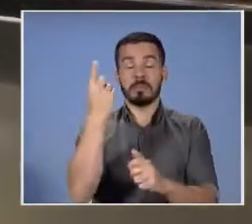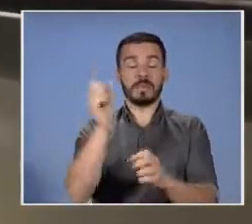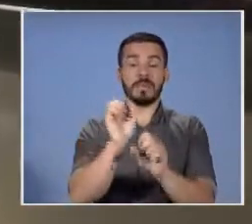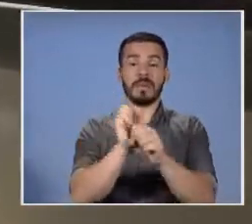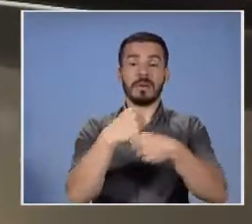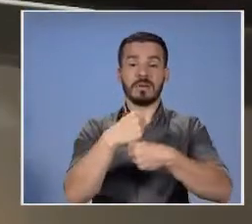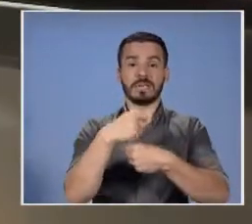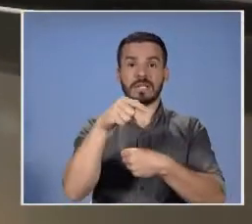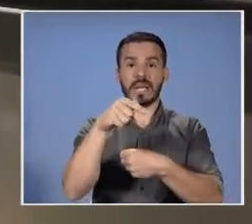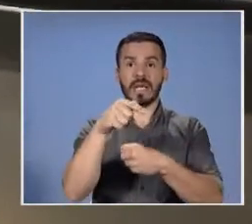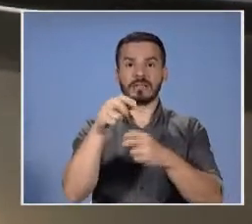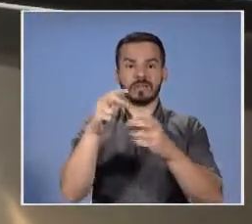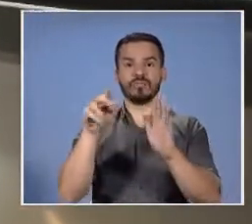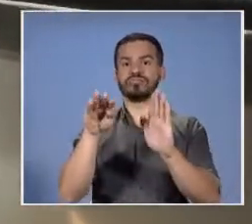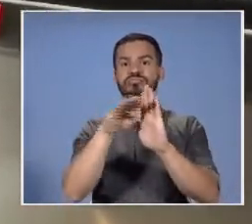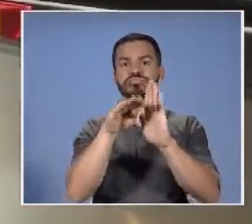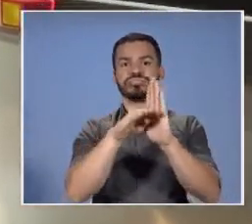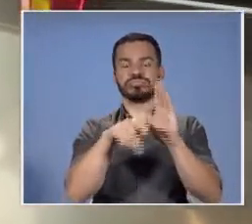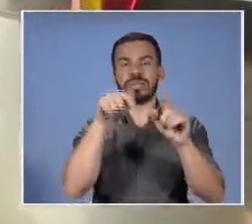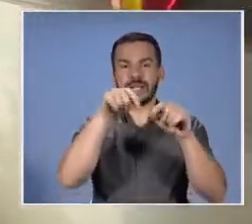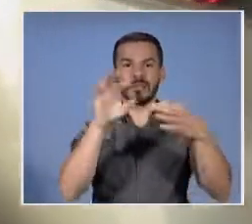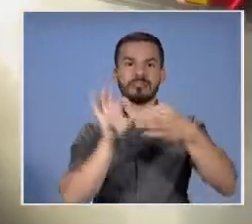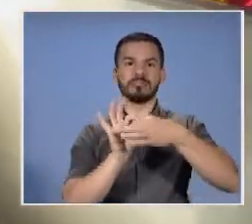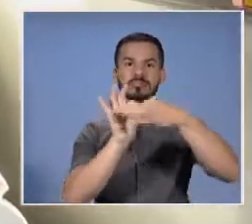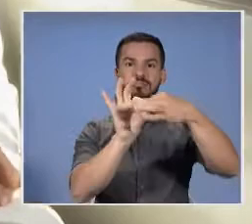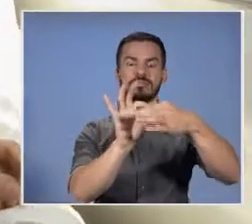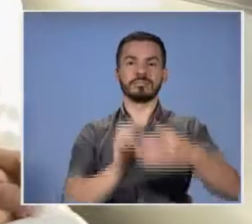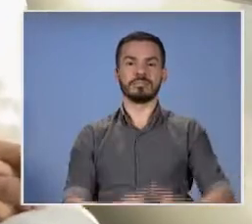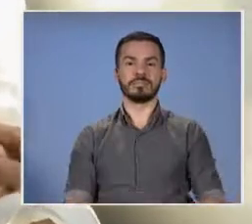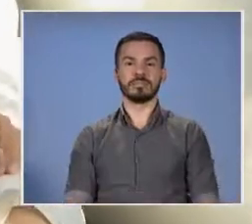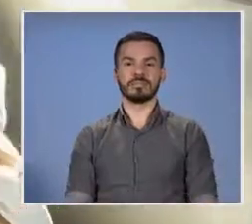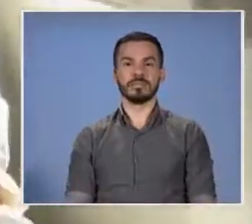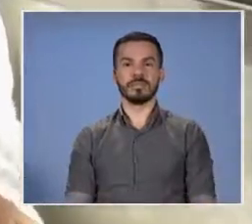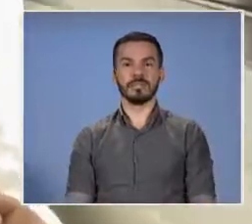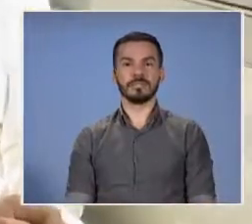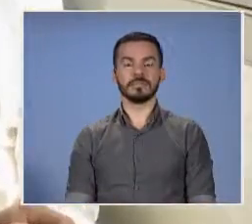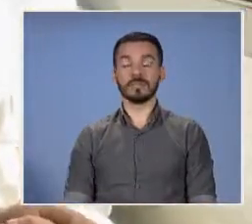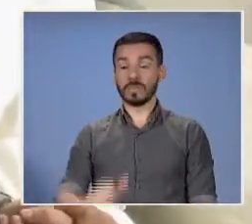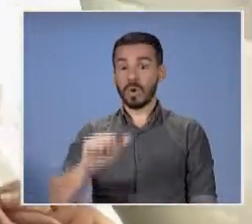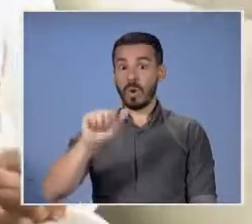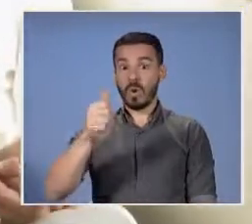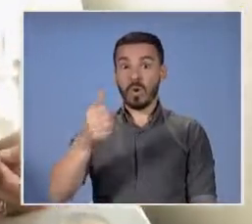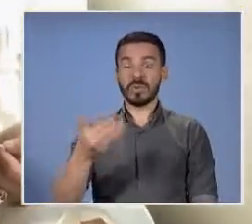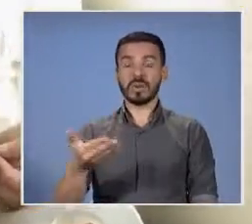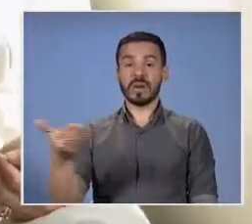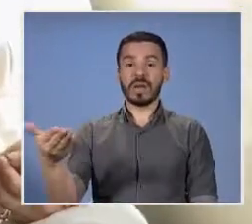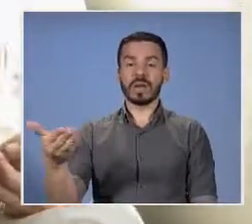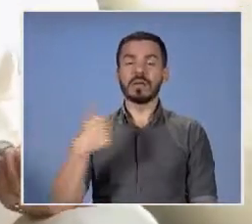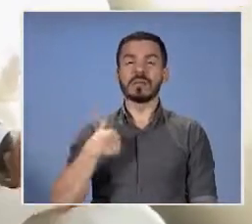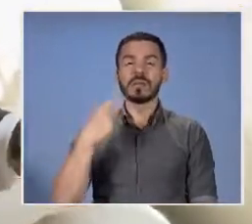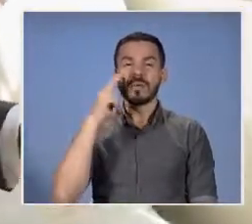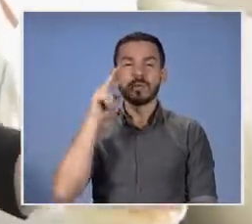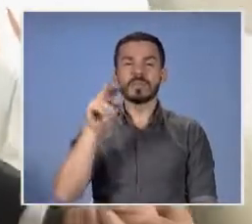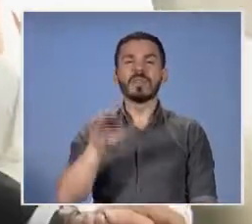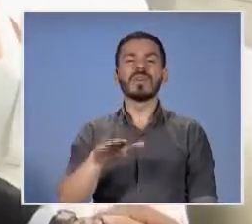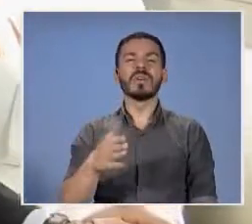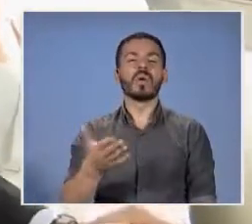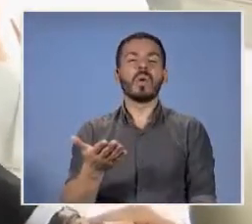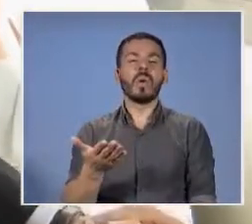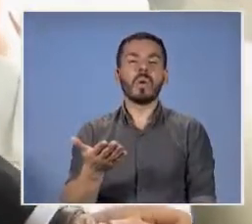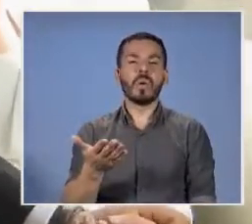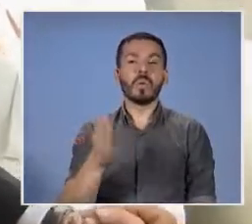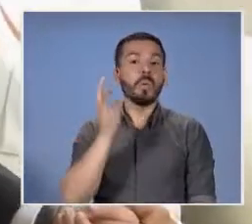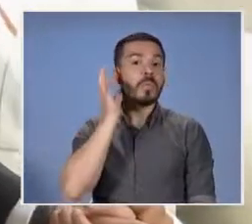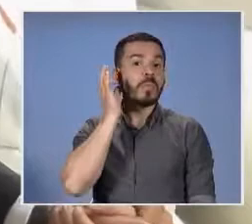esas reglas, bajo esa lógica. El otro elemento también que lo vamos a ver es cómo